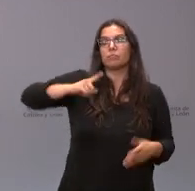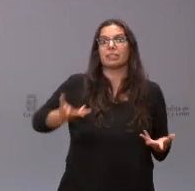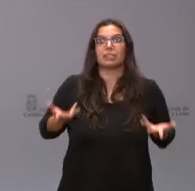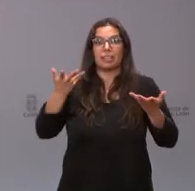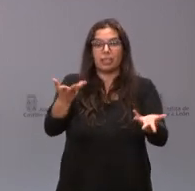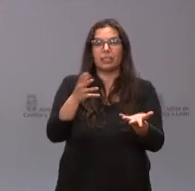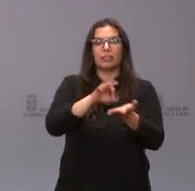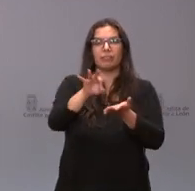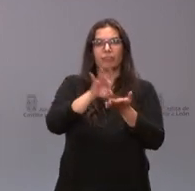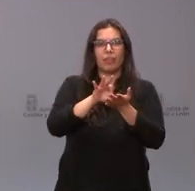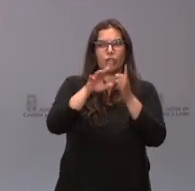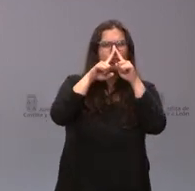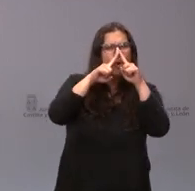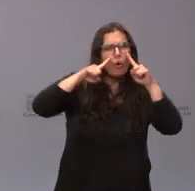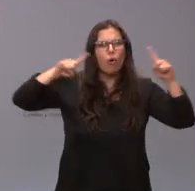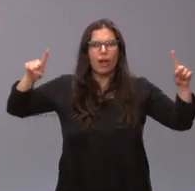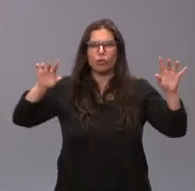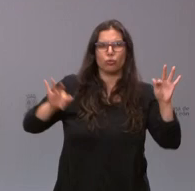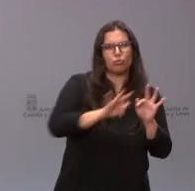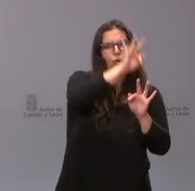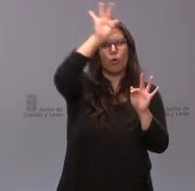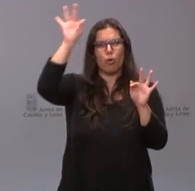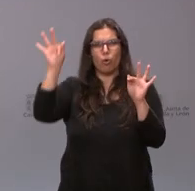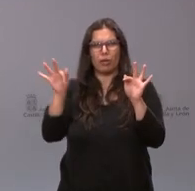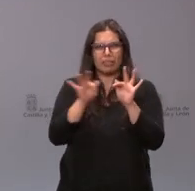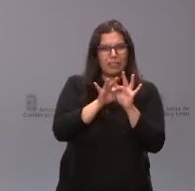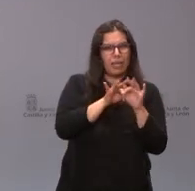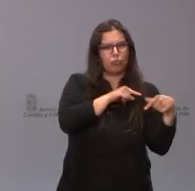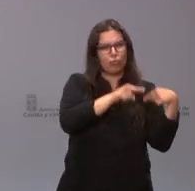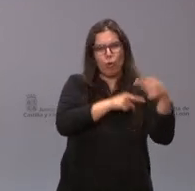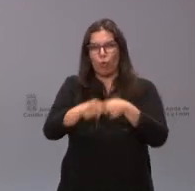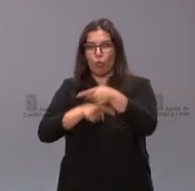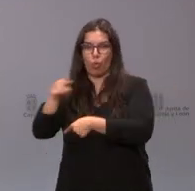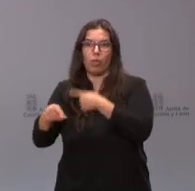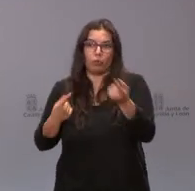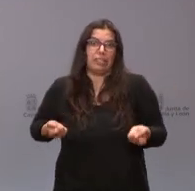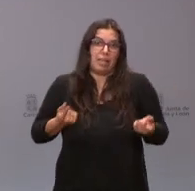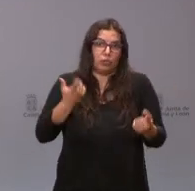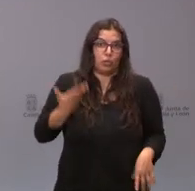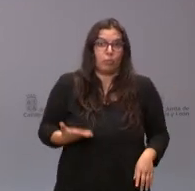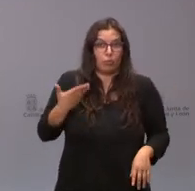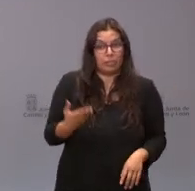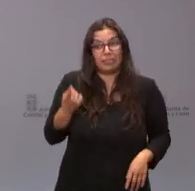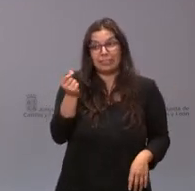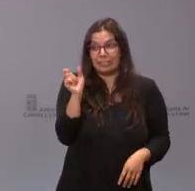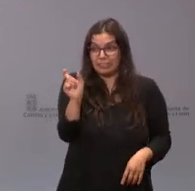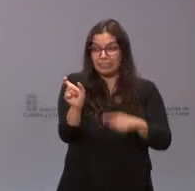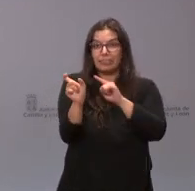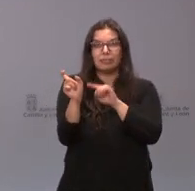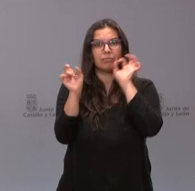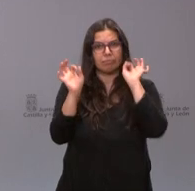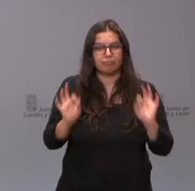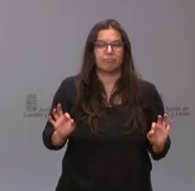365 días al año, 24 horas al día, 7 días a la semana, pues tiene un coste relevante. Este es el coste que, lógicamente,